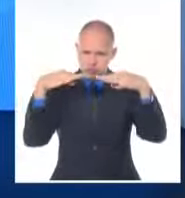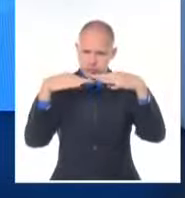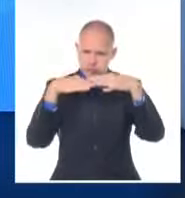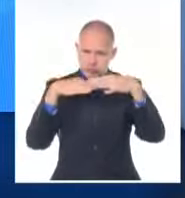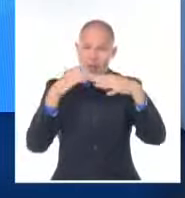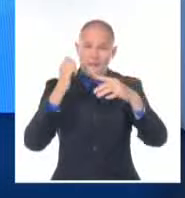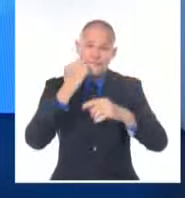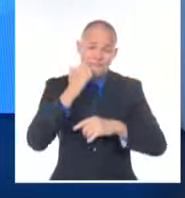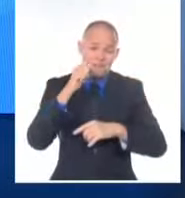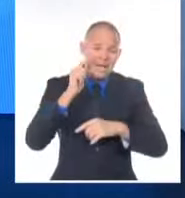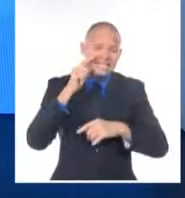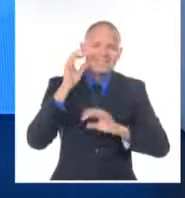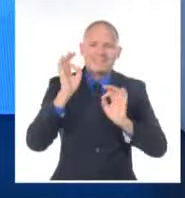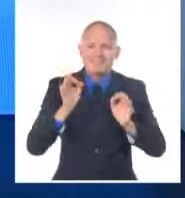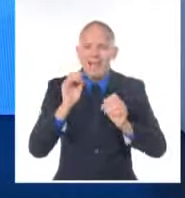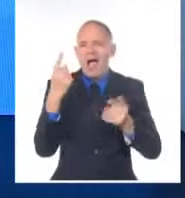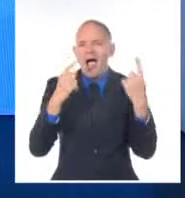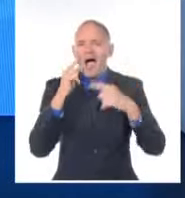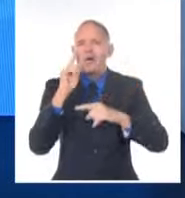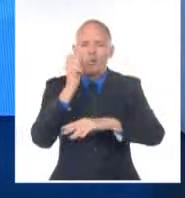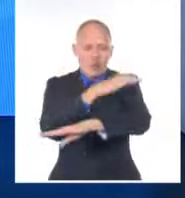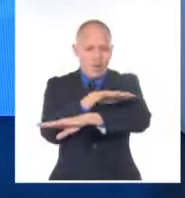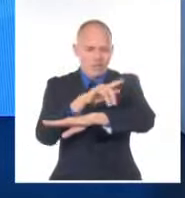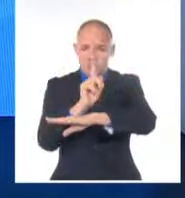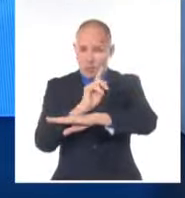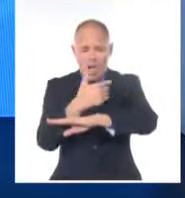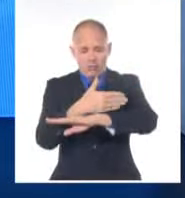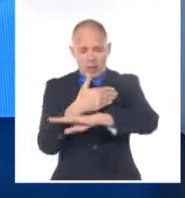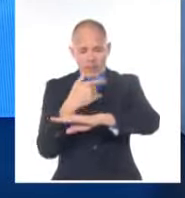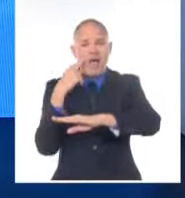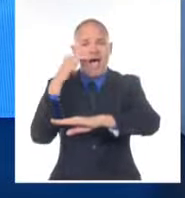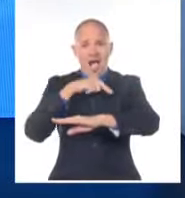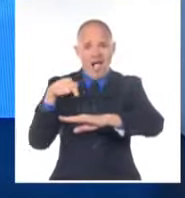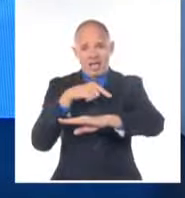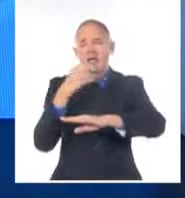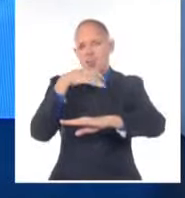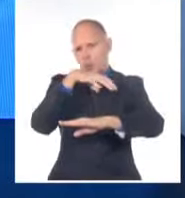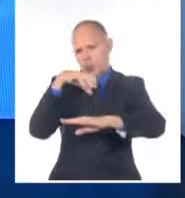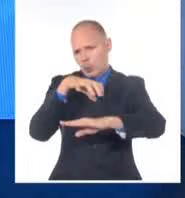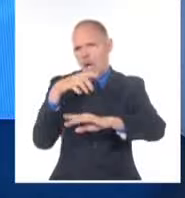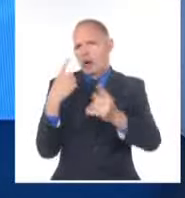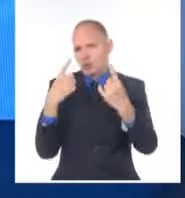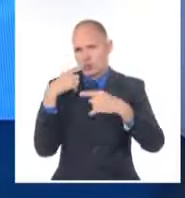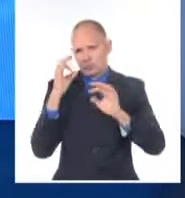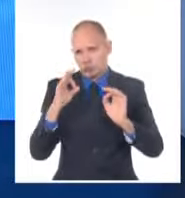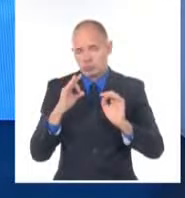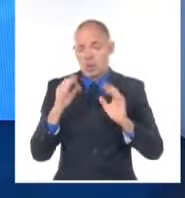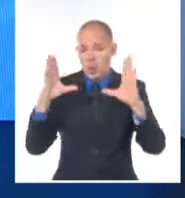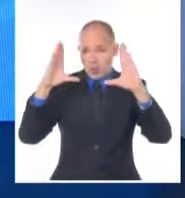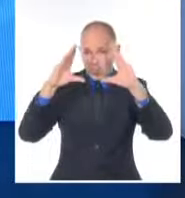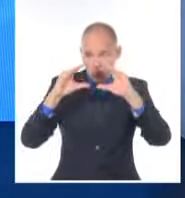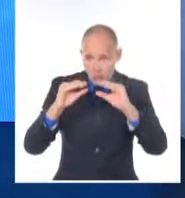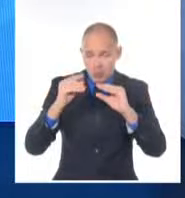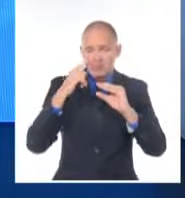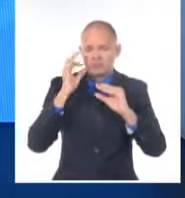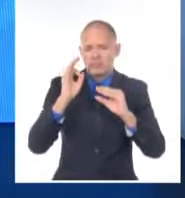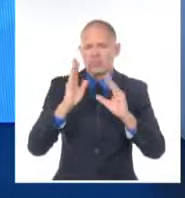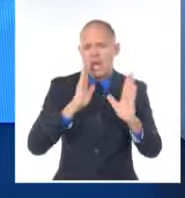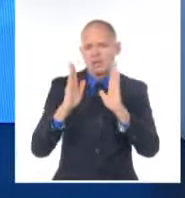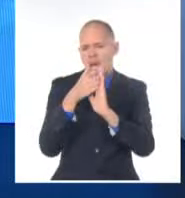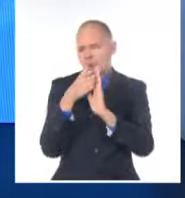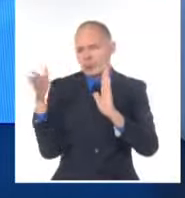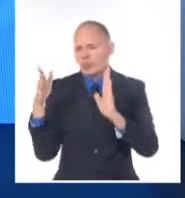interior pero con escasas precipitaciones. En la noche se mantendrán los nublados parciales en la región occidental y central y será poca la nubosidad en el resto del